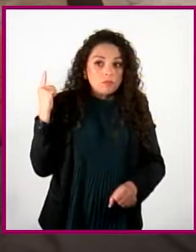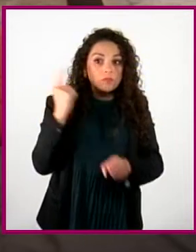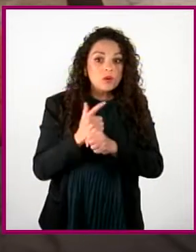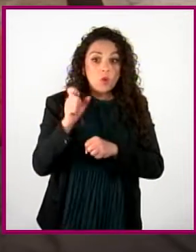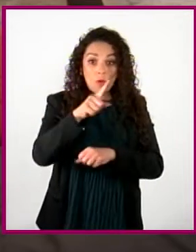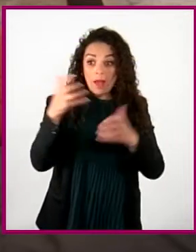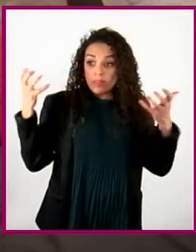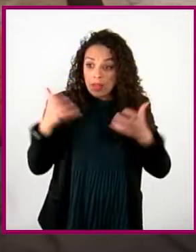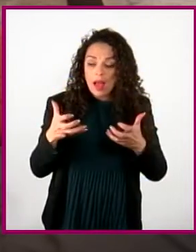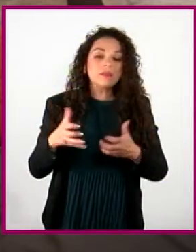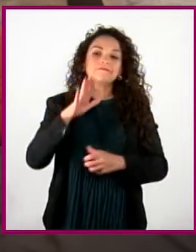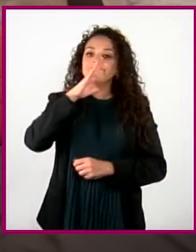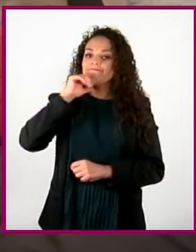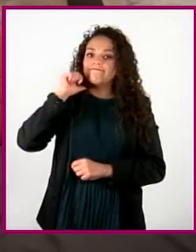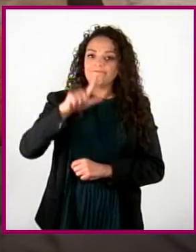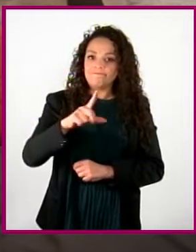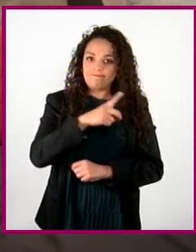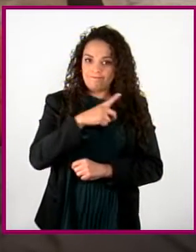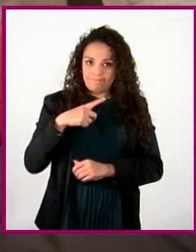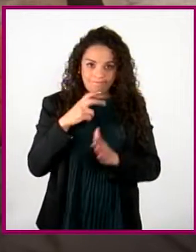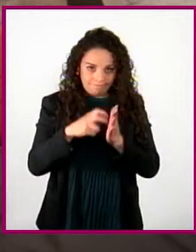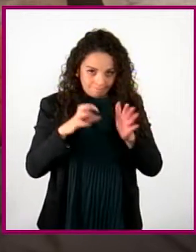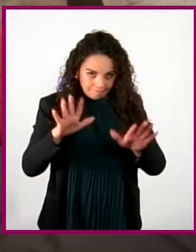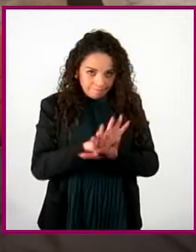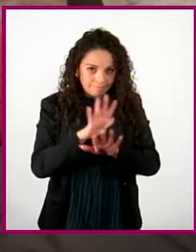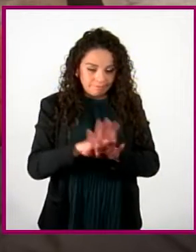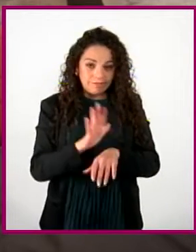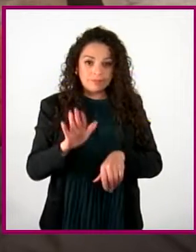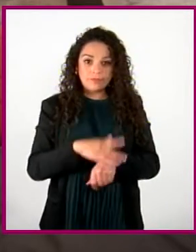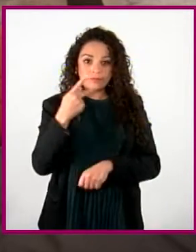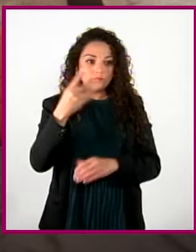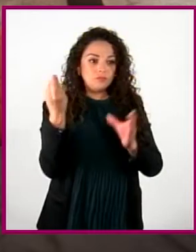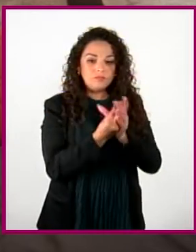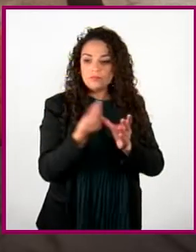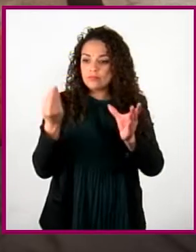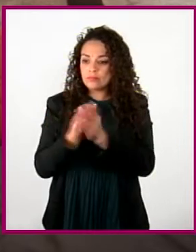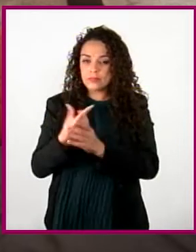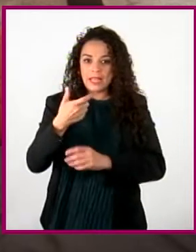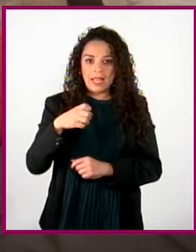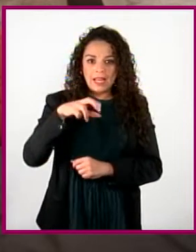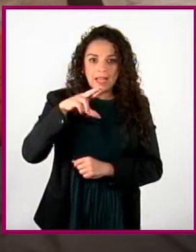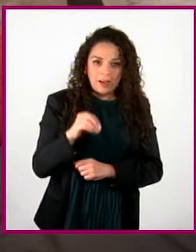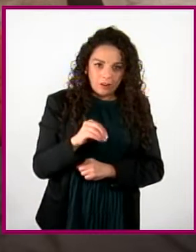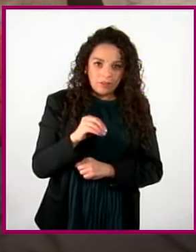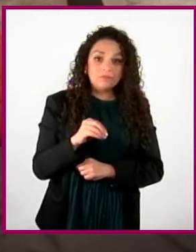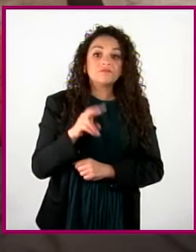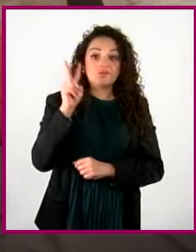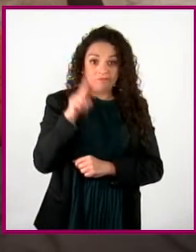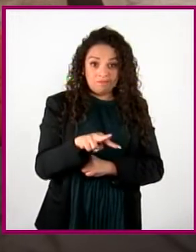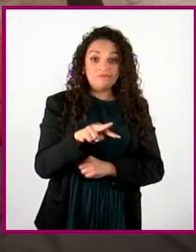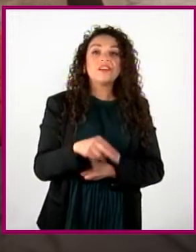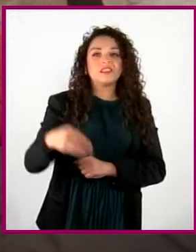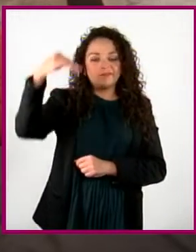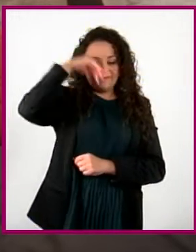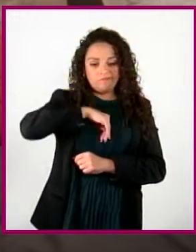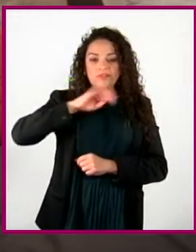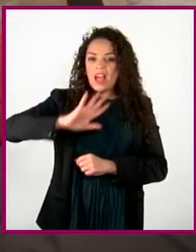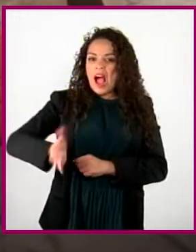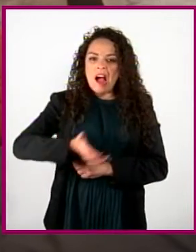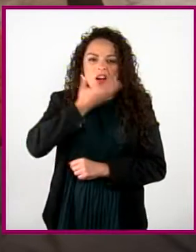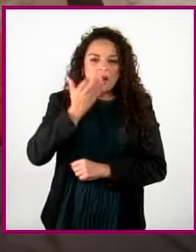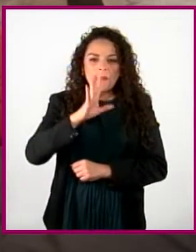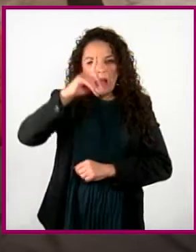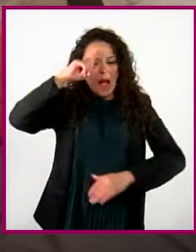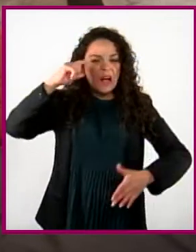estas cosas porque la verdad es que los estereotipos de género los tenemos tatuados en el tuétano. Así que tendremos que hacer